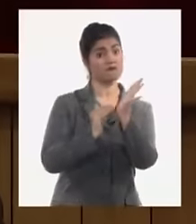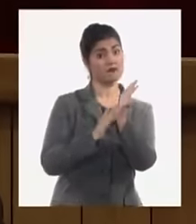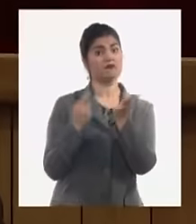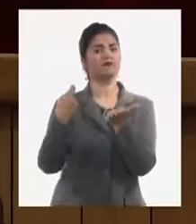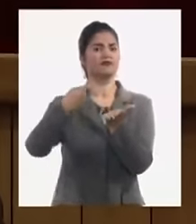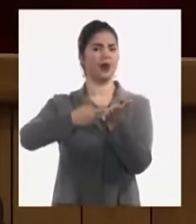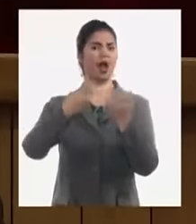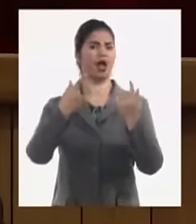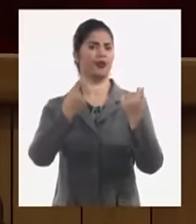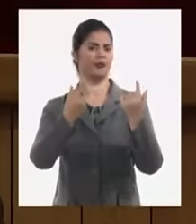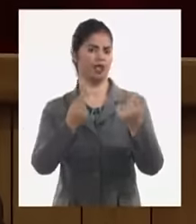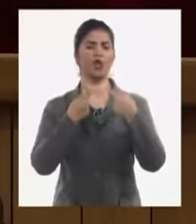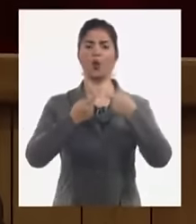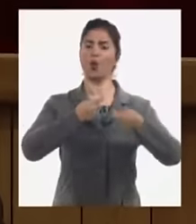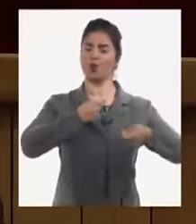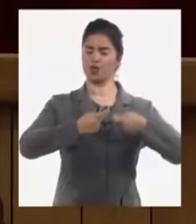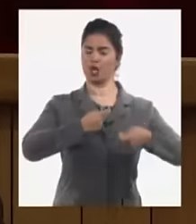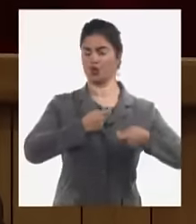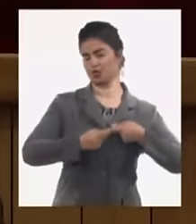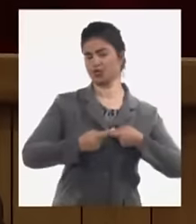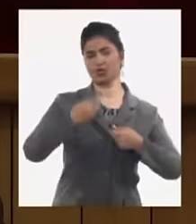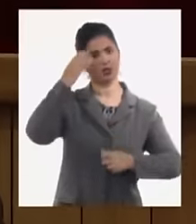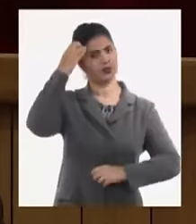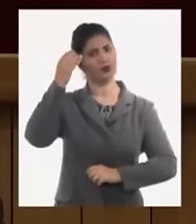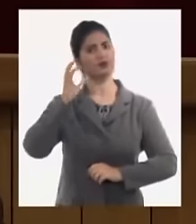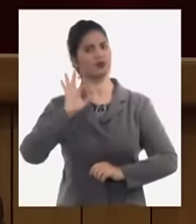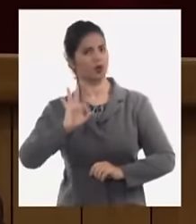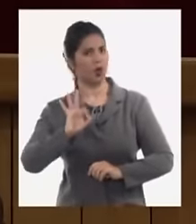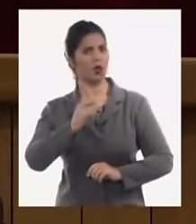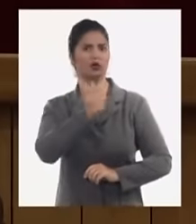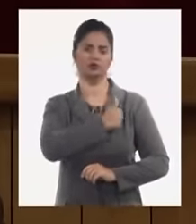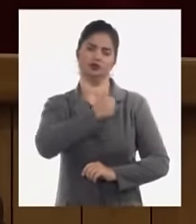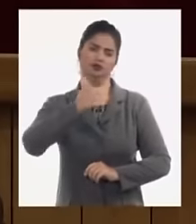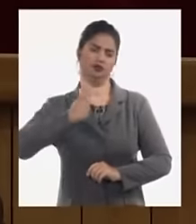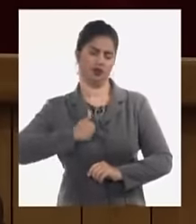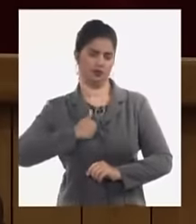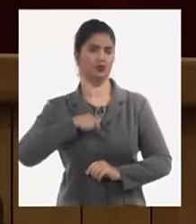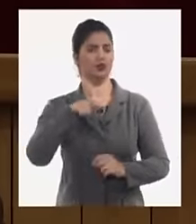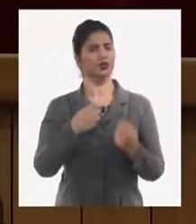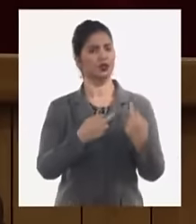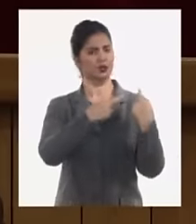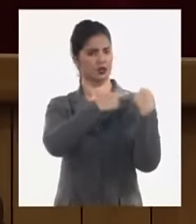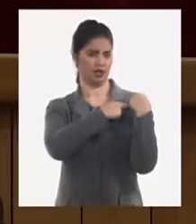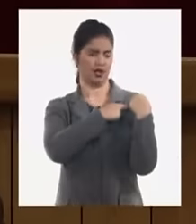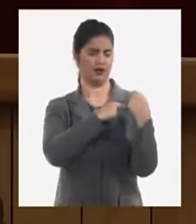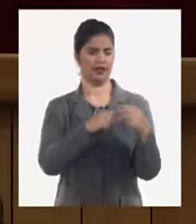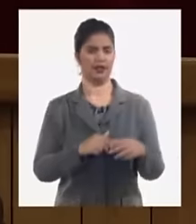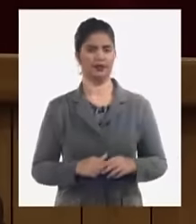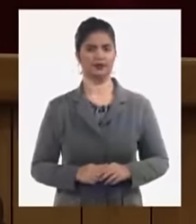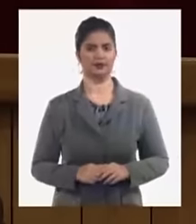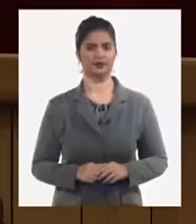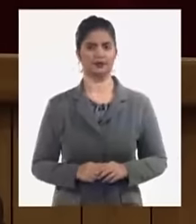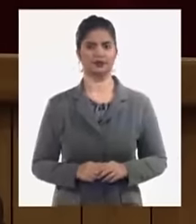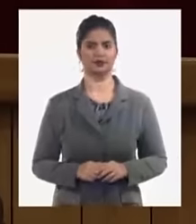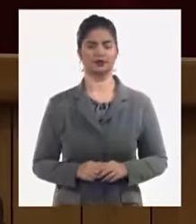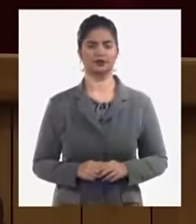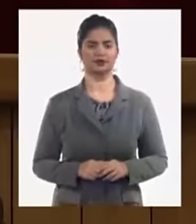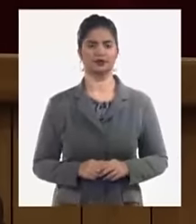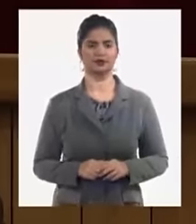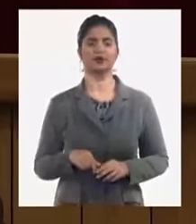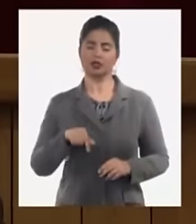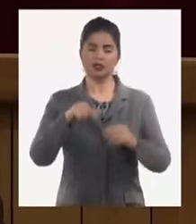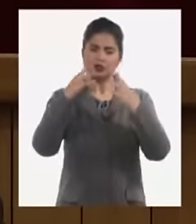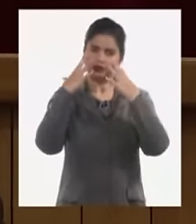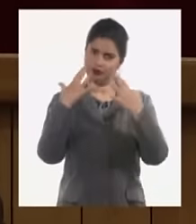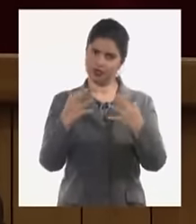de gestión no va a informar a la ONEI cuando no se informa a la ONEI es el primer paso a la evasión